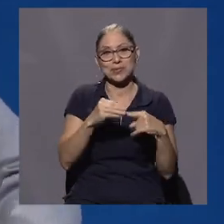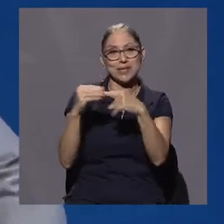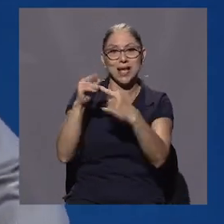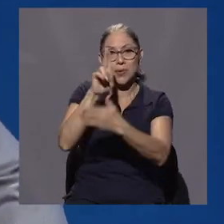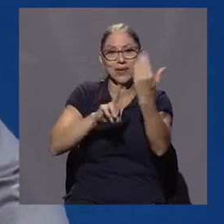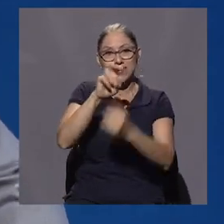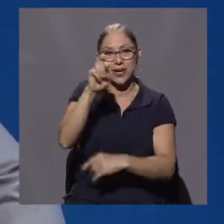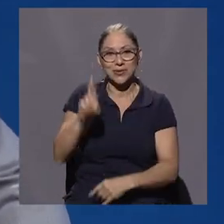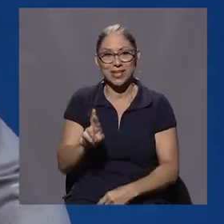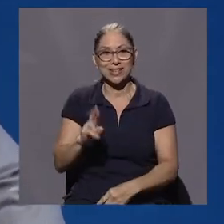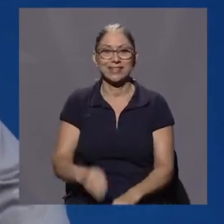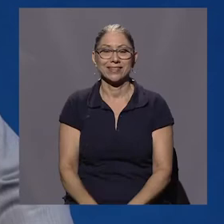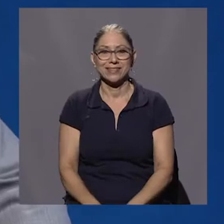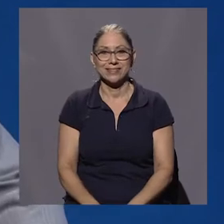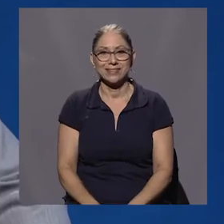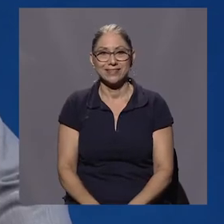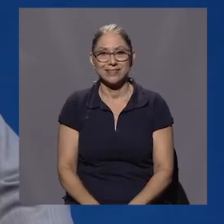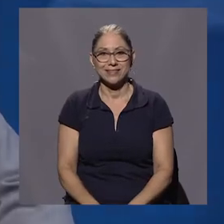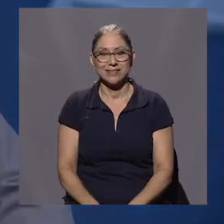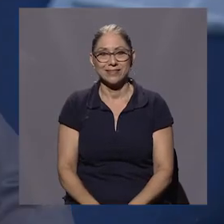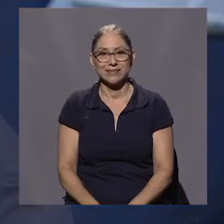Especiales Universidad de Costa Rica.